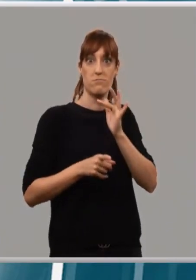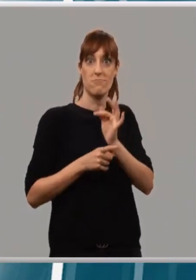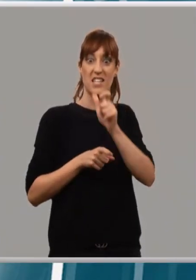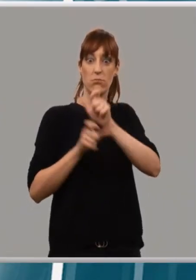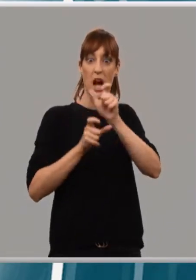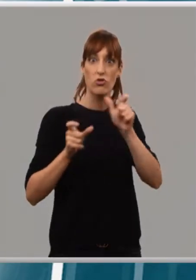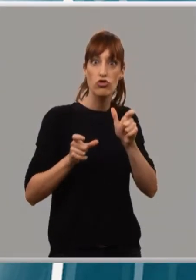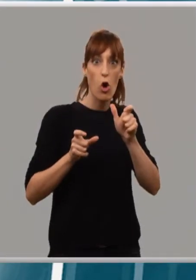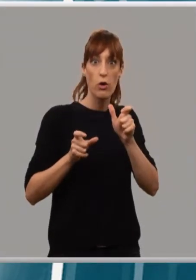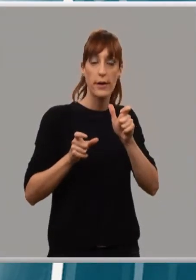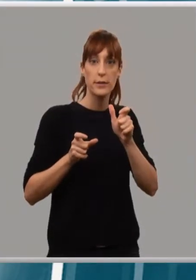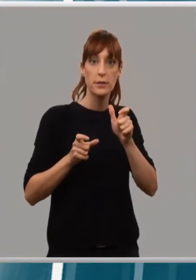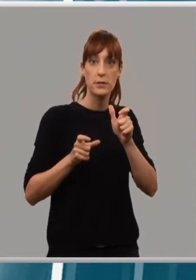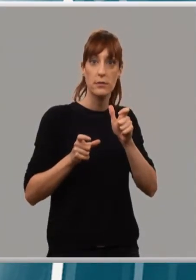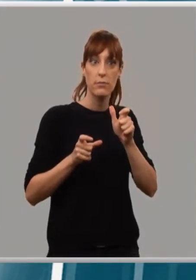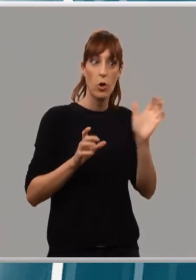detenerlos cuanto antes.